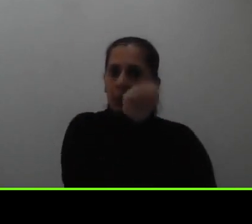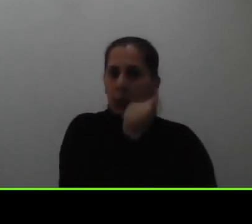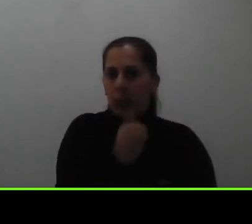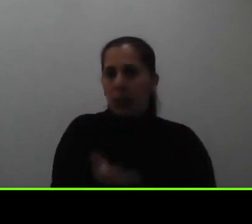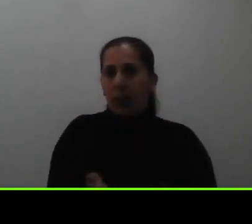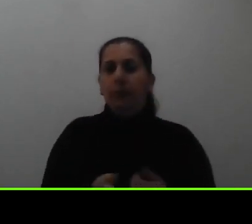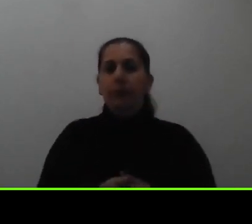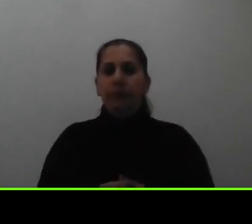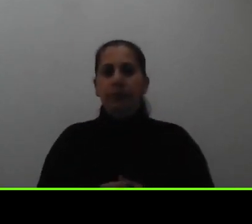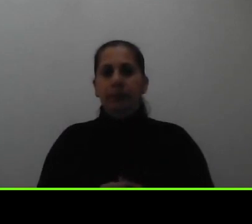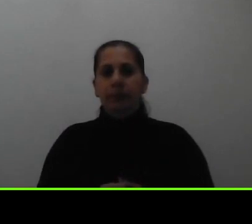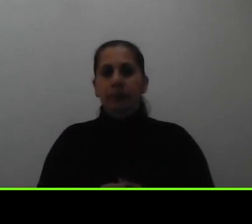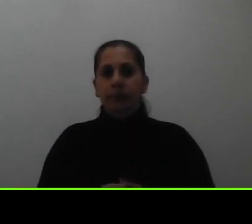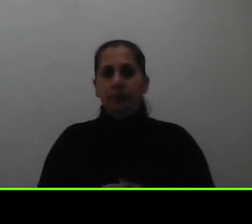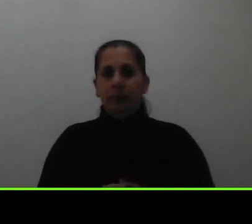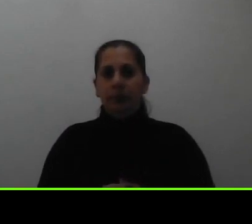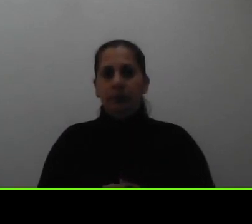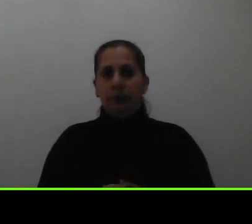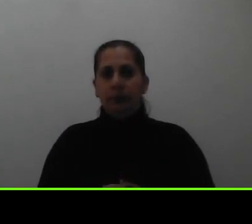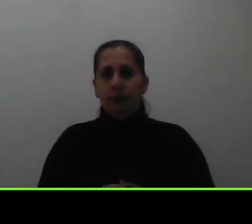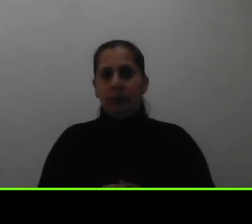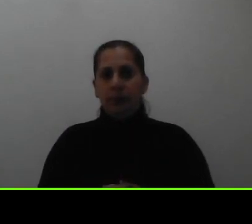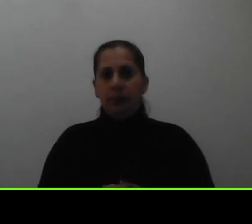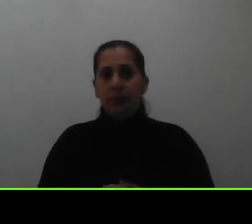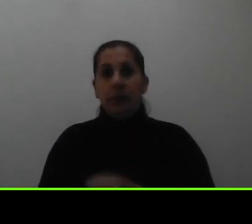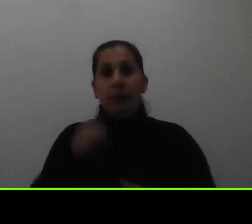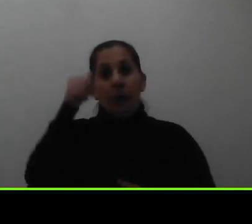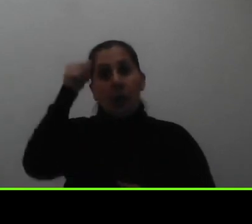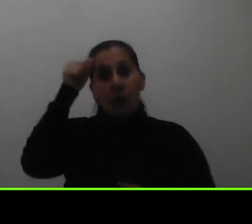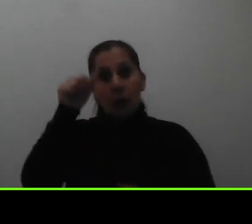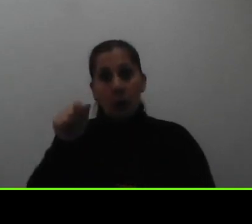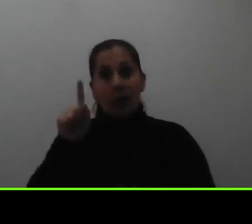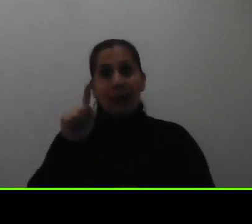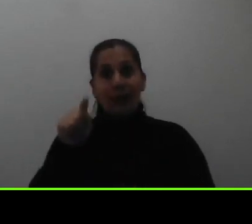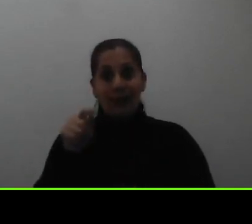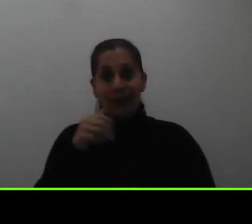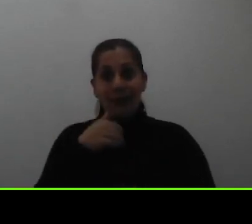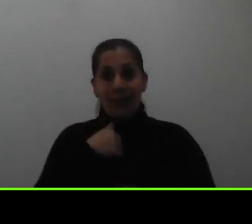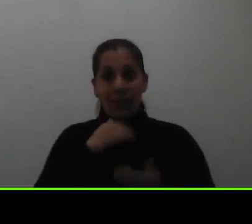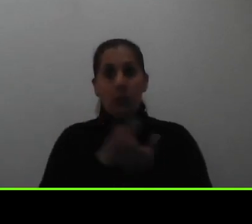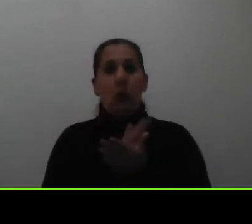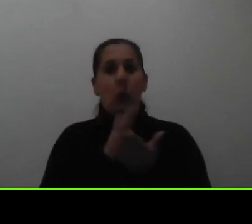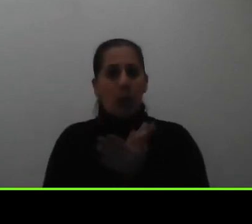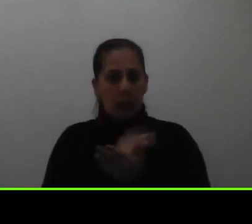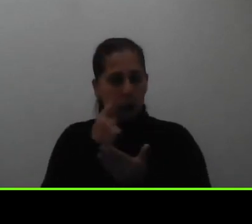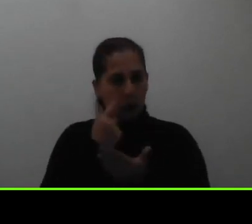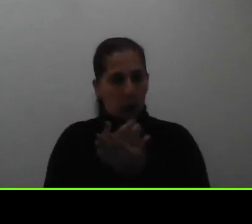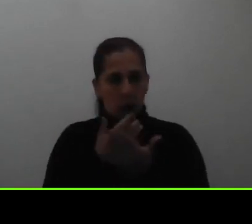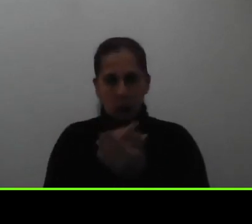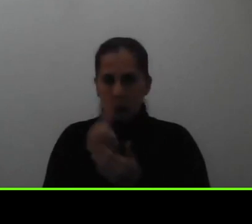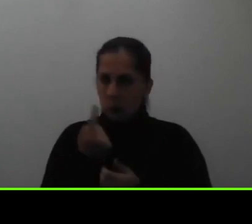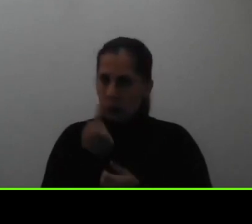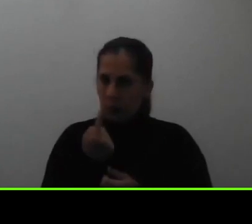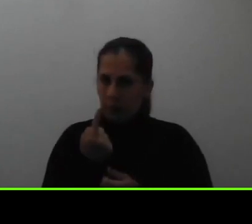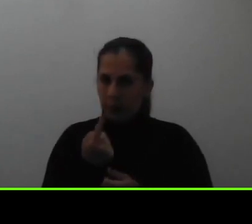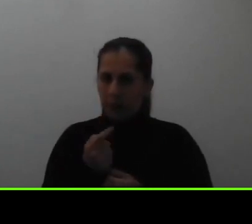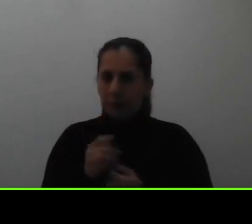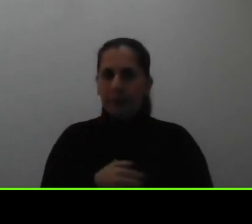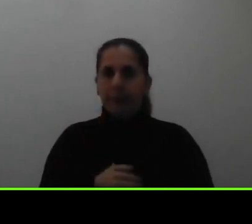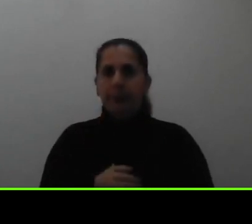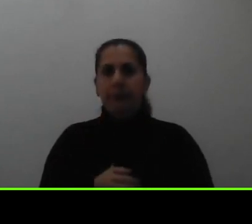un aumento por ejemplo recuerden que tienen que tener siempre documentos probatorios y un poco para